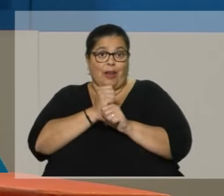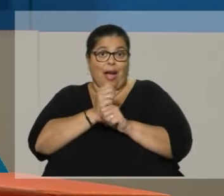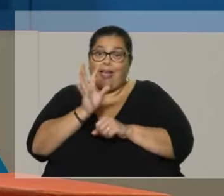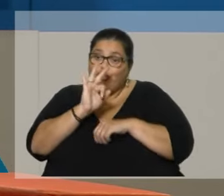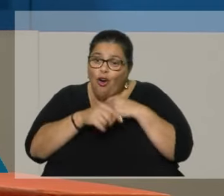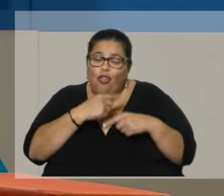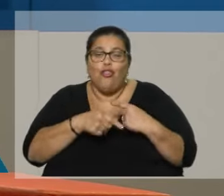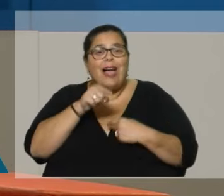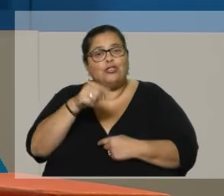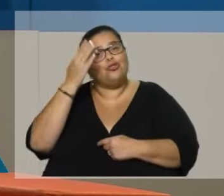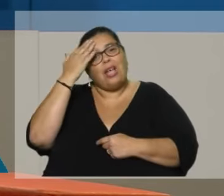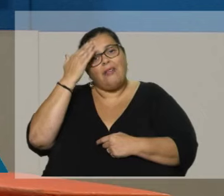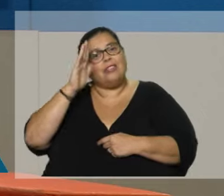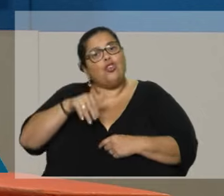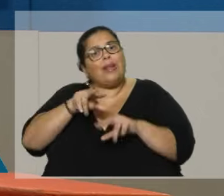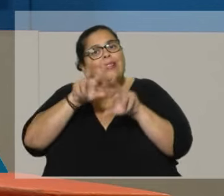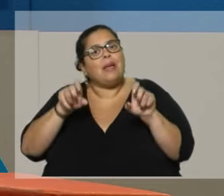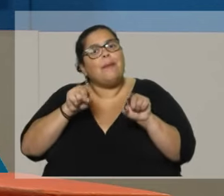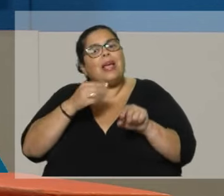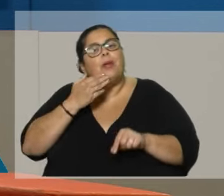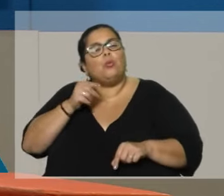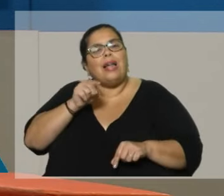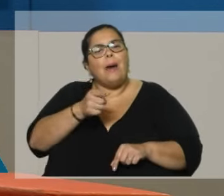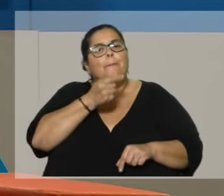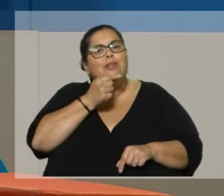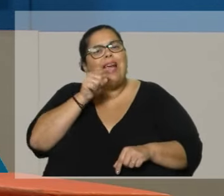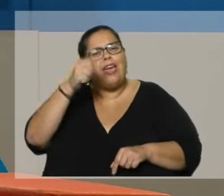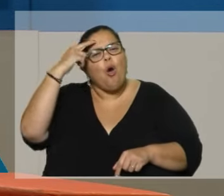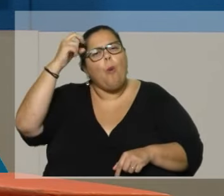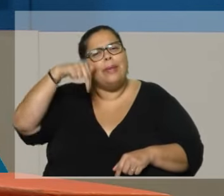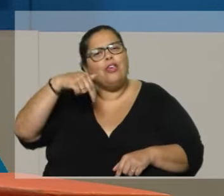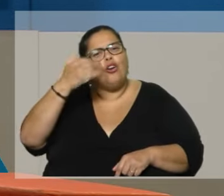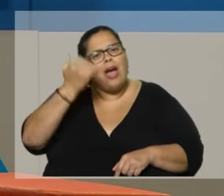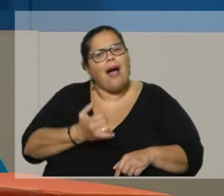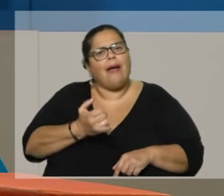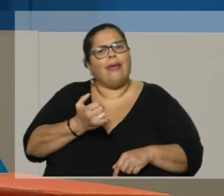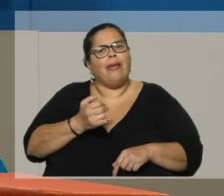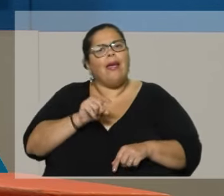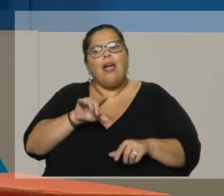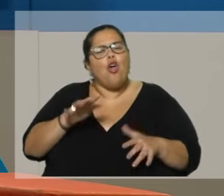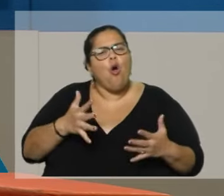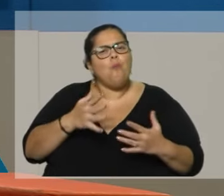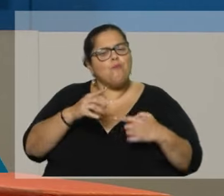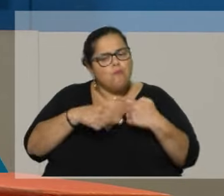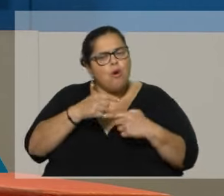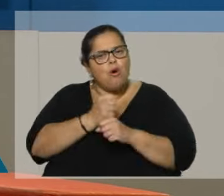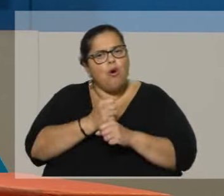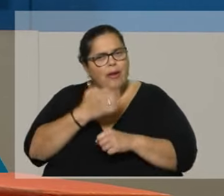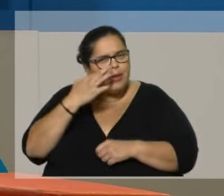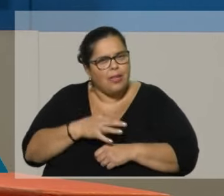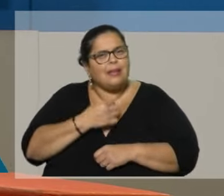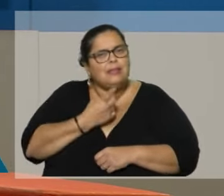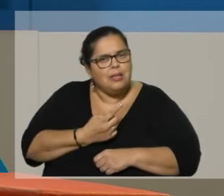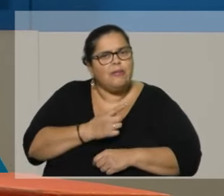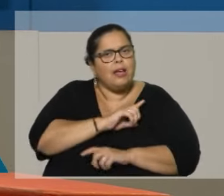esto y son los que saben de esto. Habría que preguntarles a ellos, ellos qué piensan de esto, cómo se implementaría, es realmente útil,